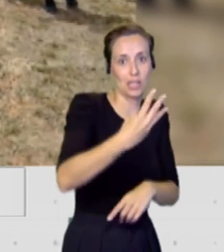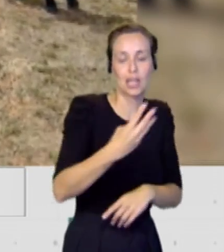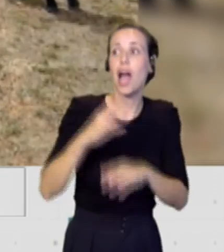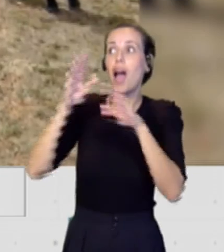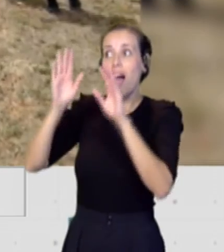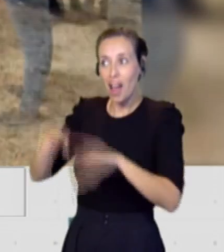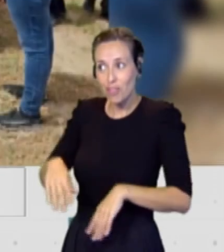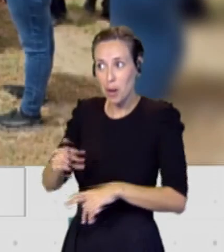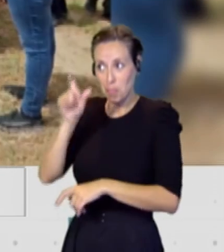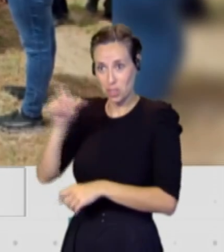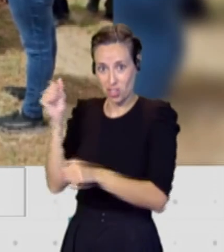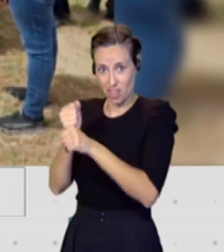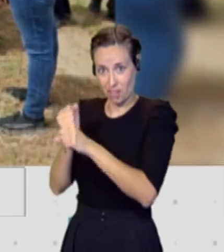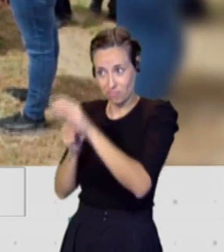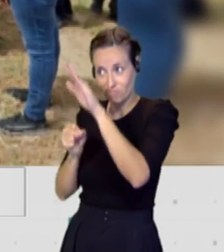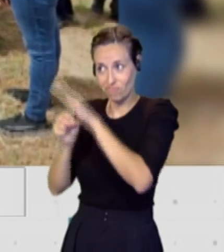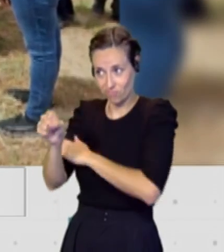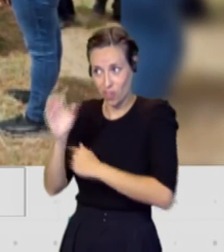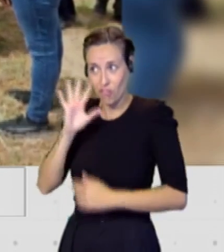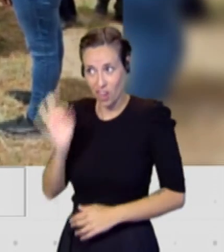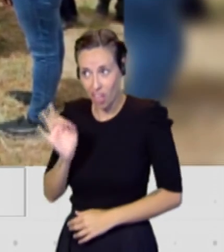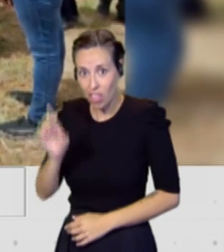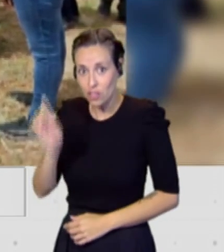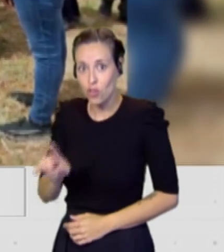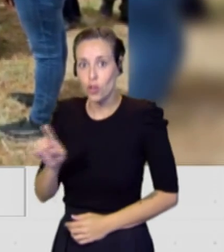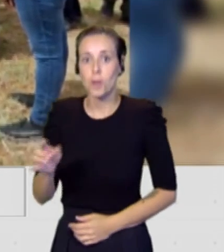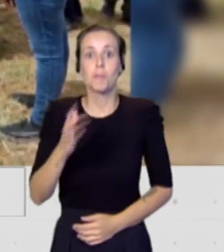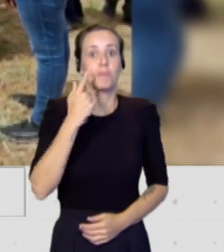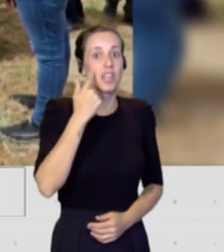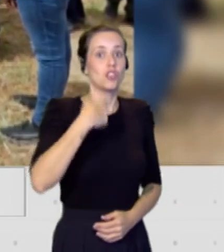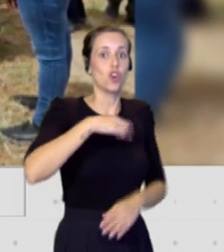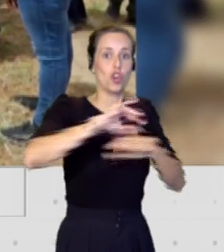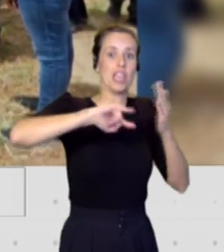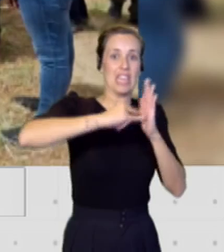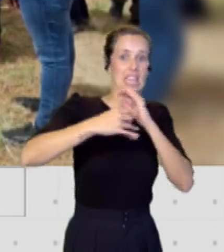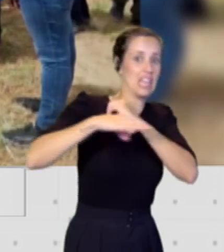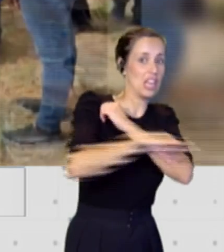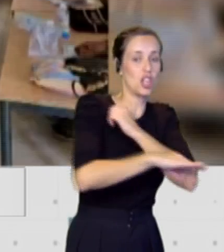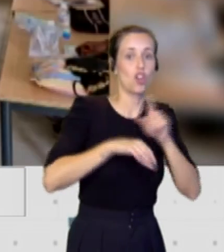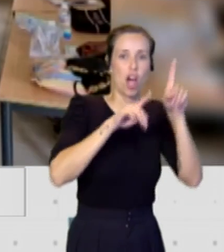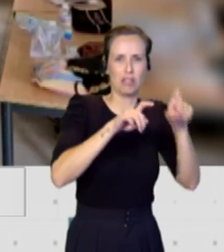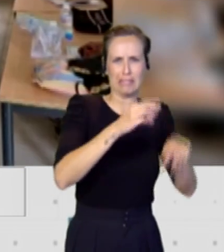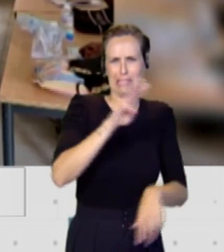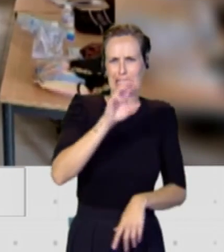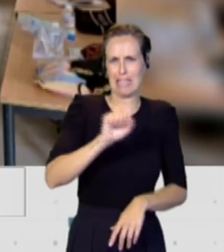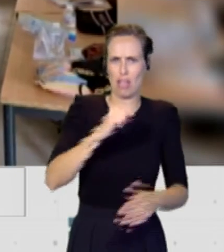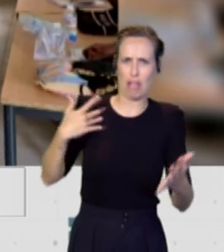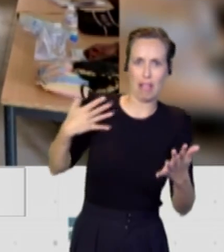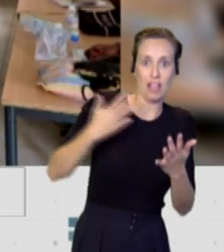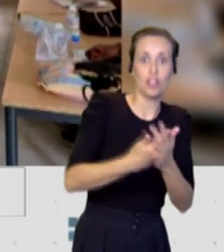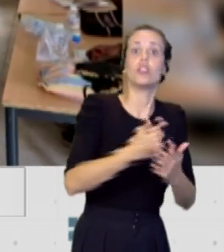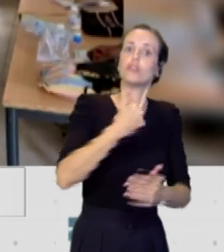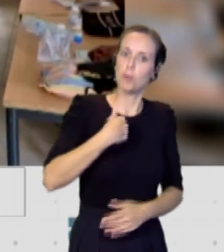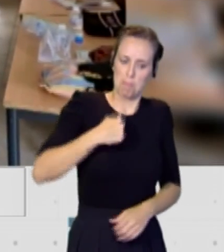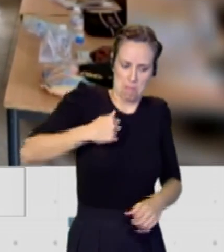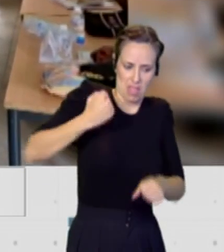Mire, yo soy ingeniero agrónomo hace 33 años, desarrollo la actividad agrícola y de asesoramiento de ingeniería y de formación aquí en